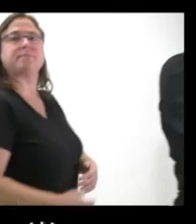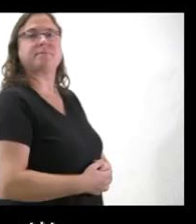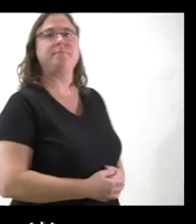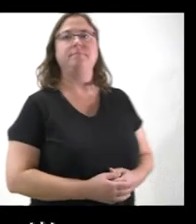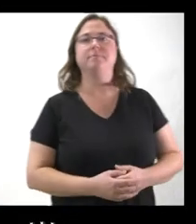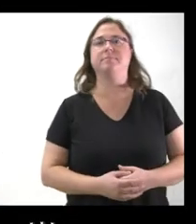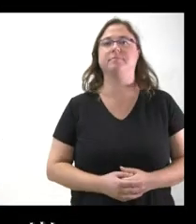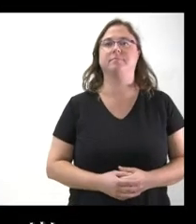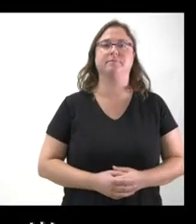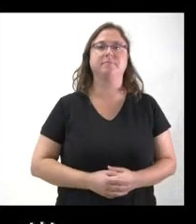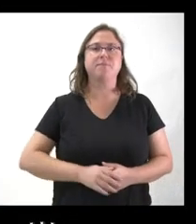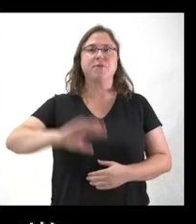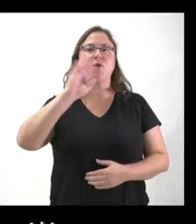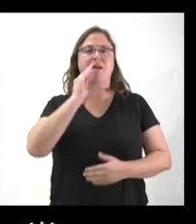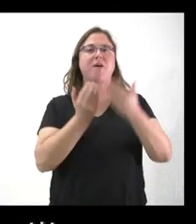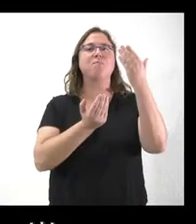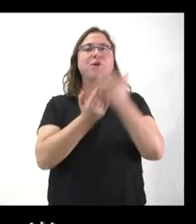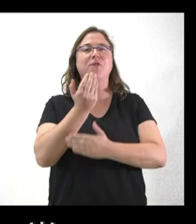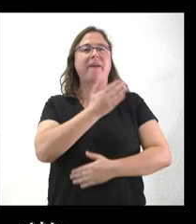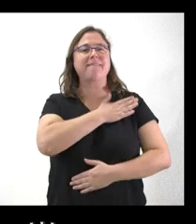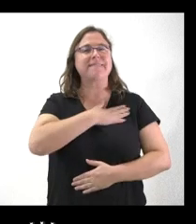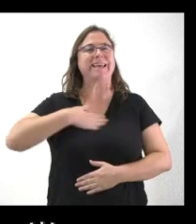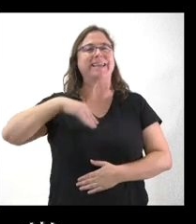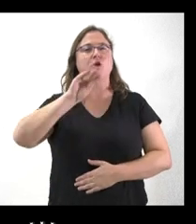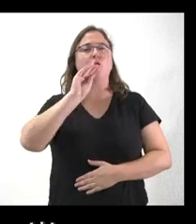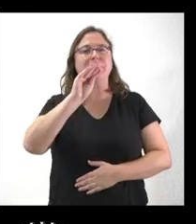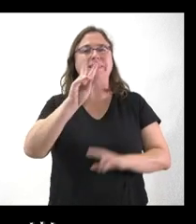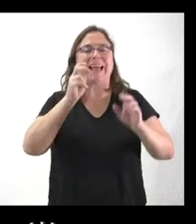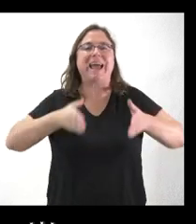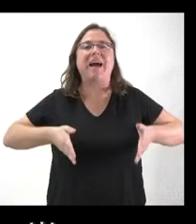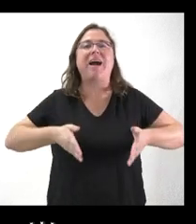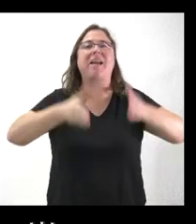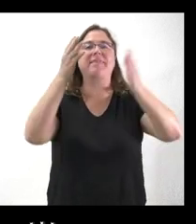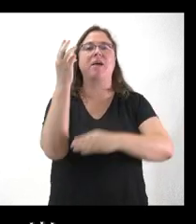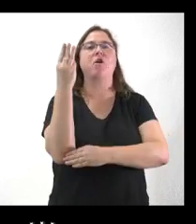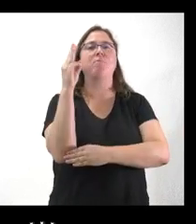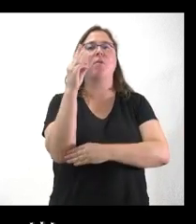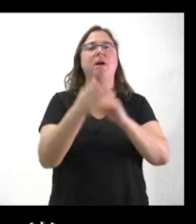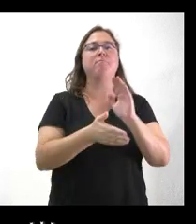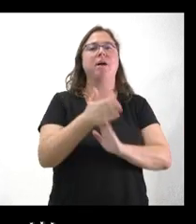Hola, buenos días, señor Carriedo. Yo quería preguntarle por la carretera de Puebla a Rionor.